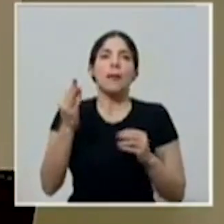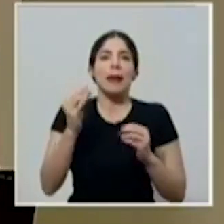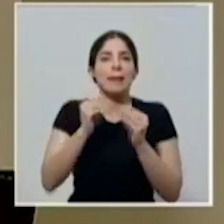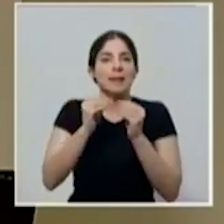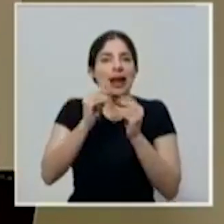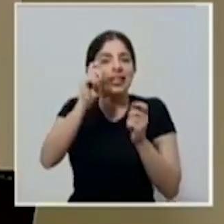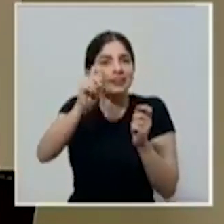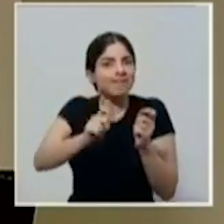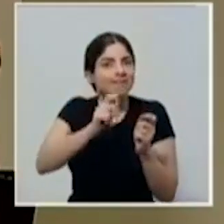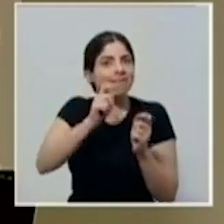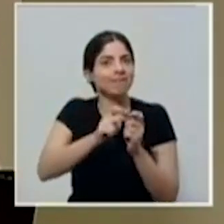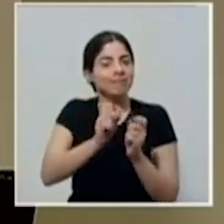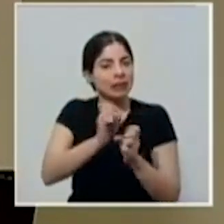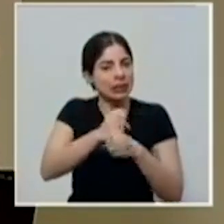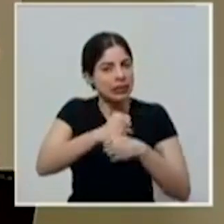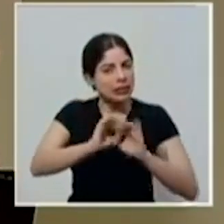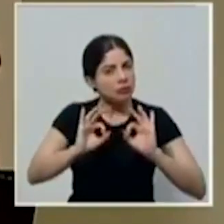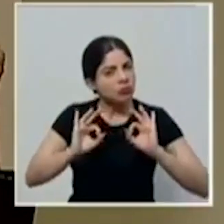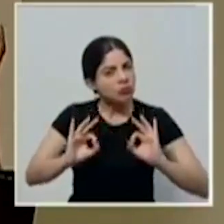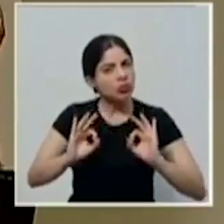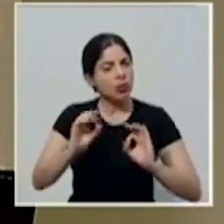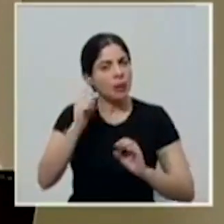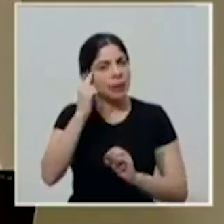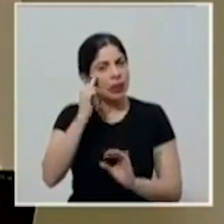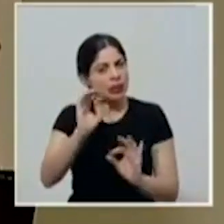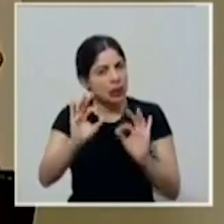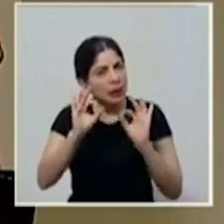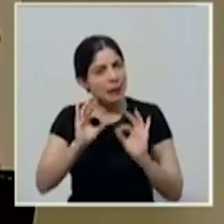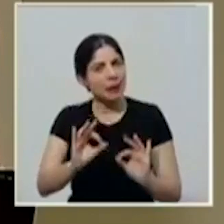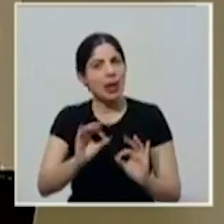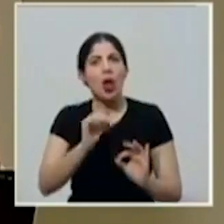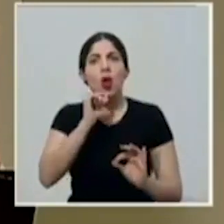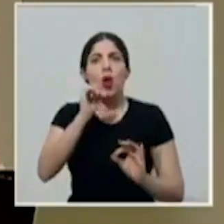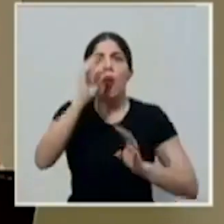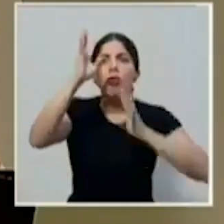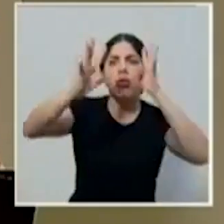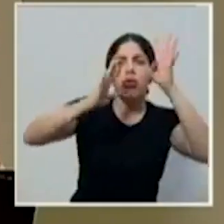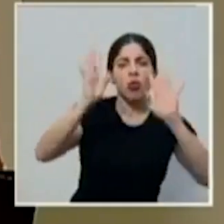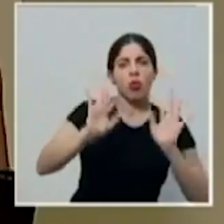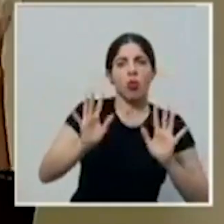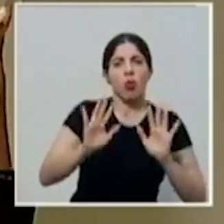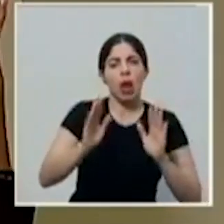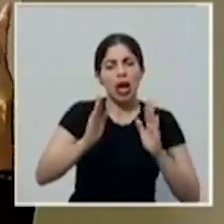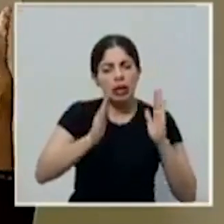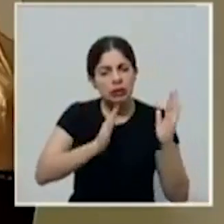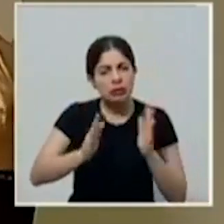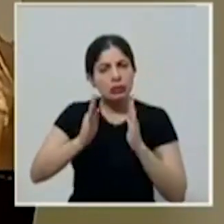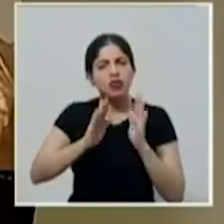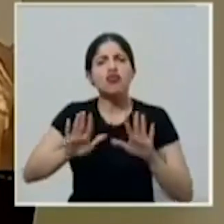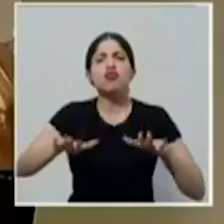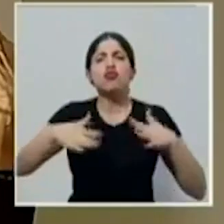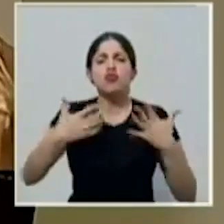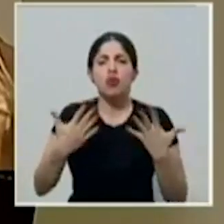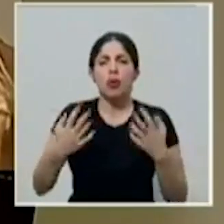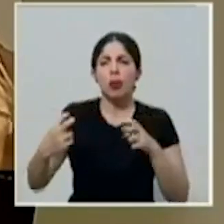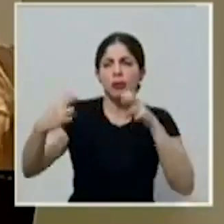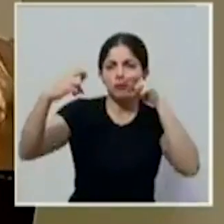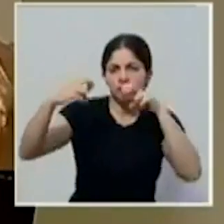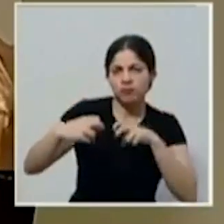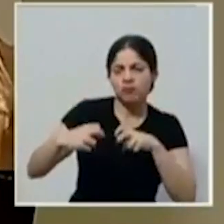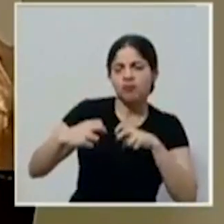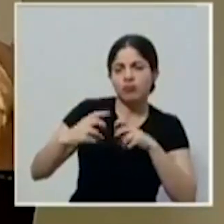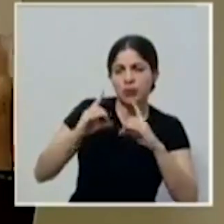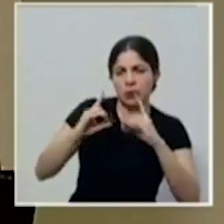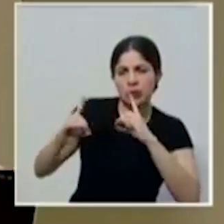precisa y muy bien hecha y muy bien pensada y no improvisada lo que va a implicar sentarse, en definitiva,